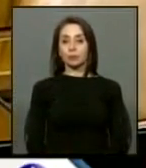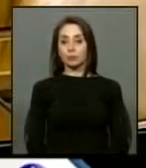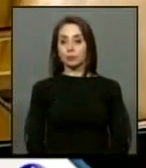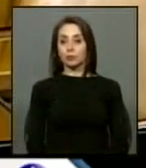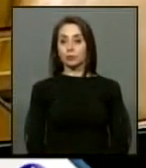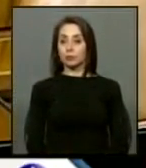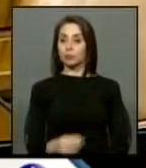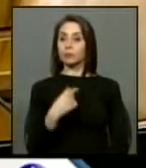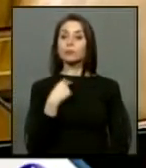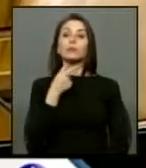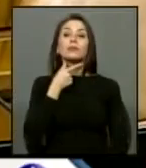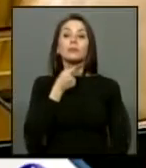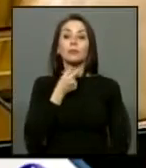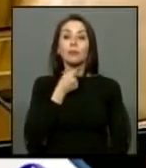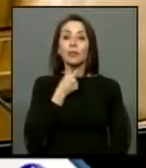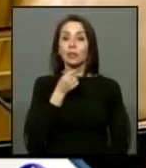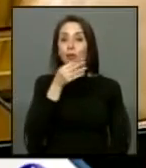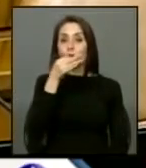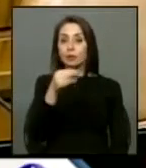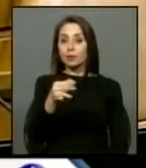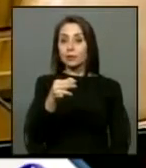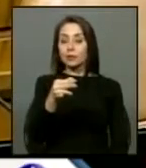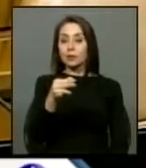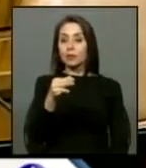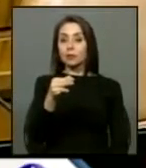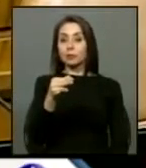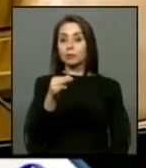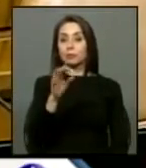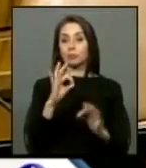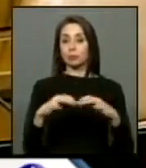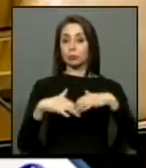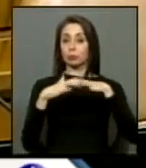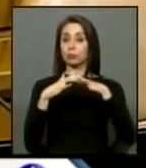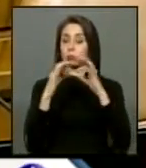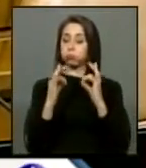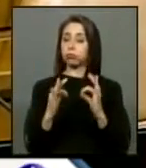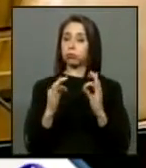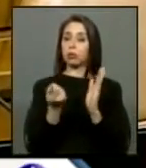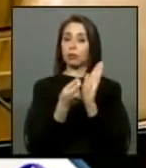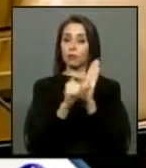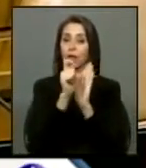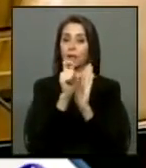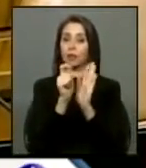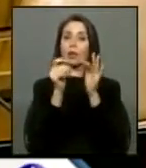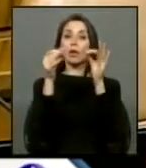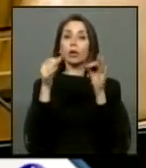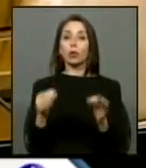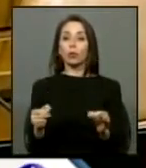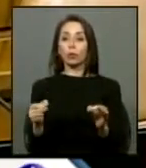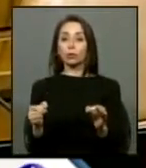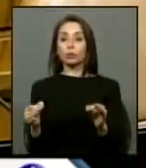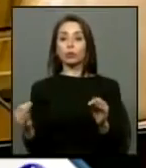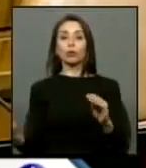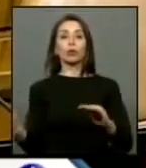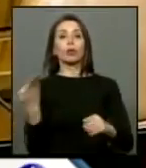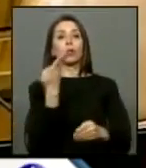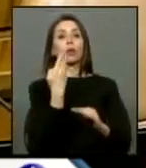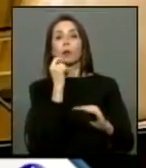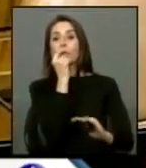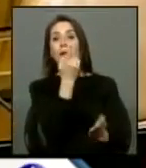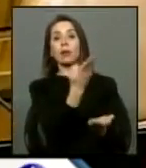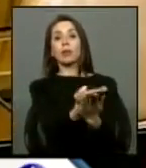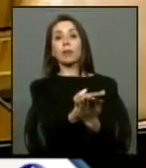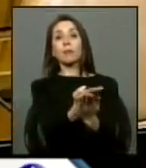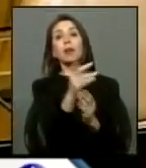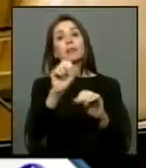quiero reafirmar la solidez la validez y la justicia de la demanda de los presos políticos